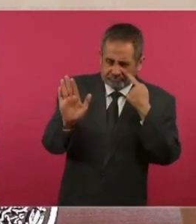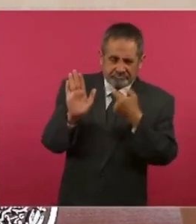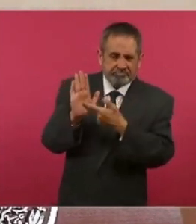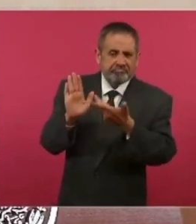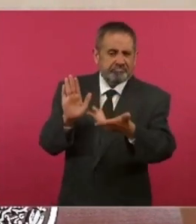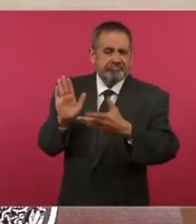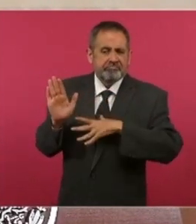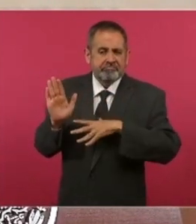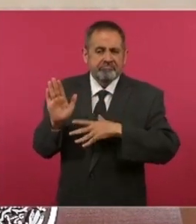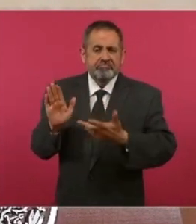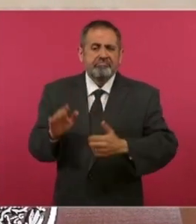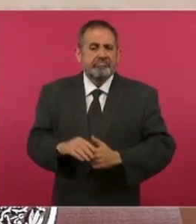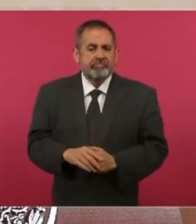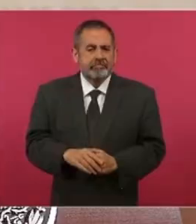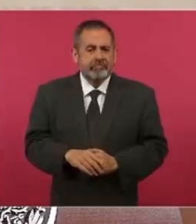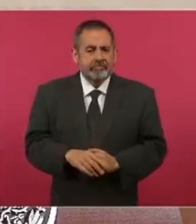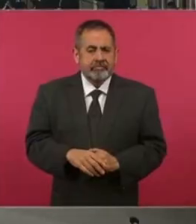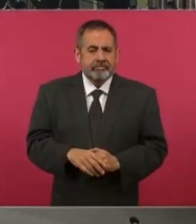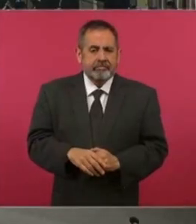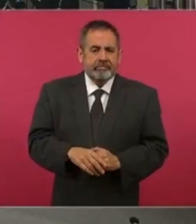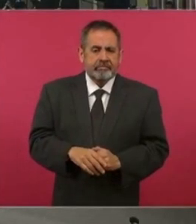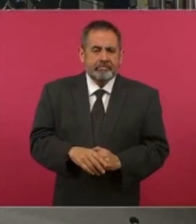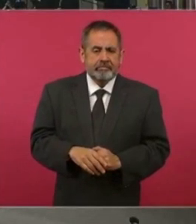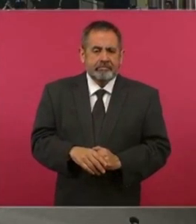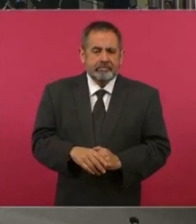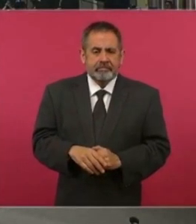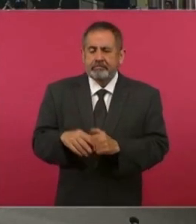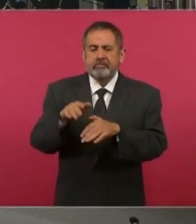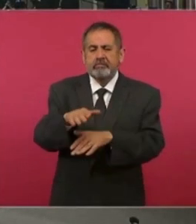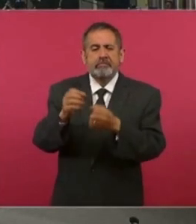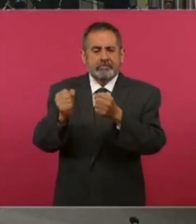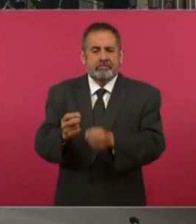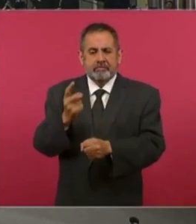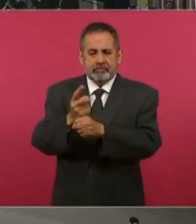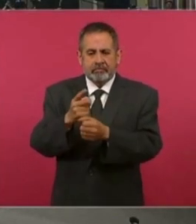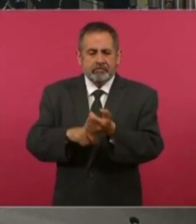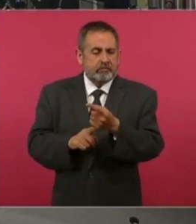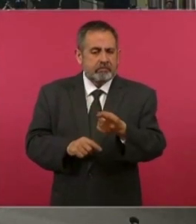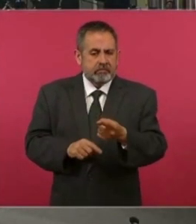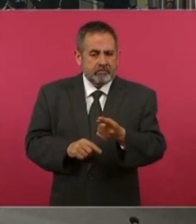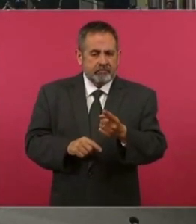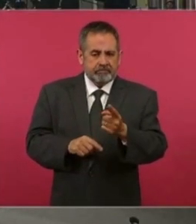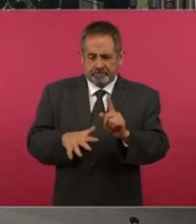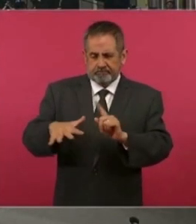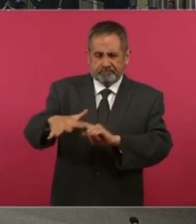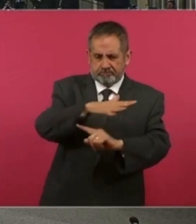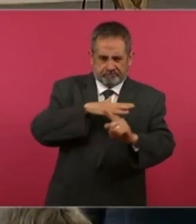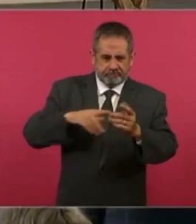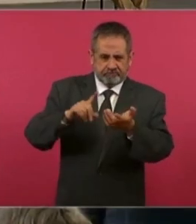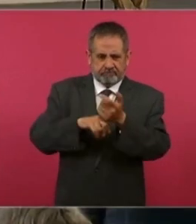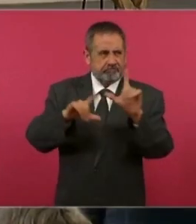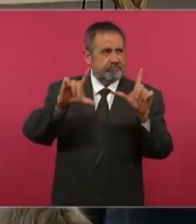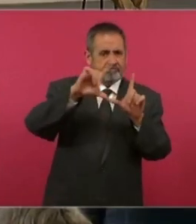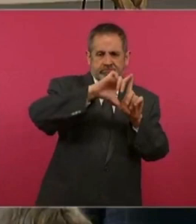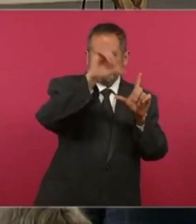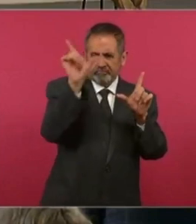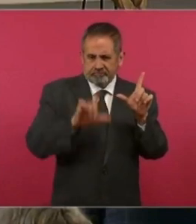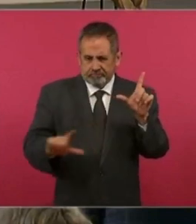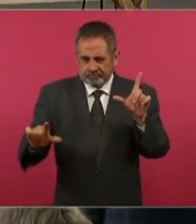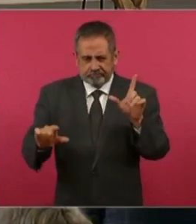seguridad en el contexto nacional